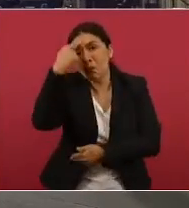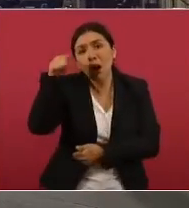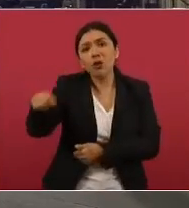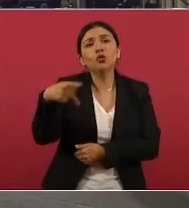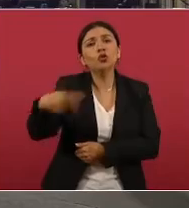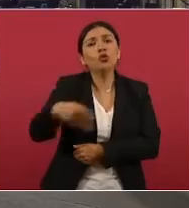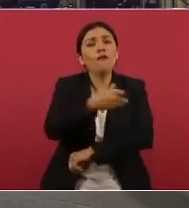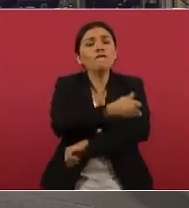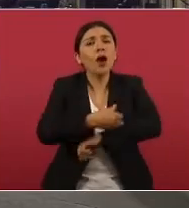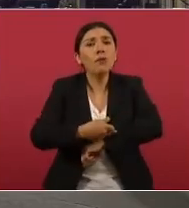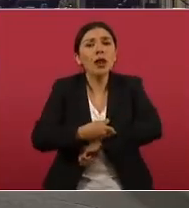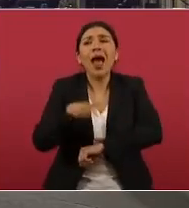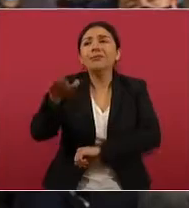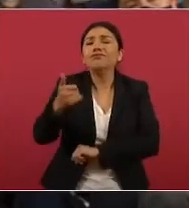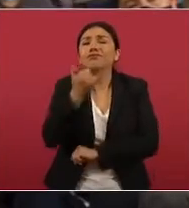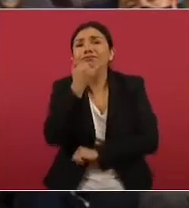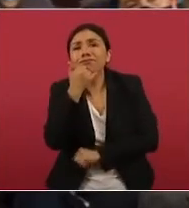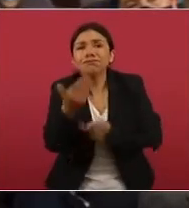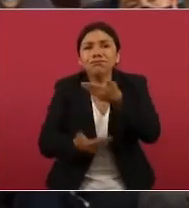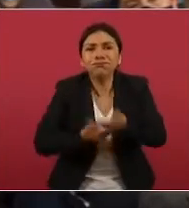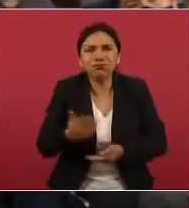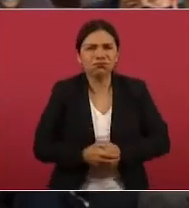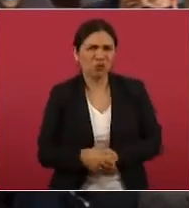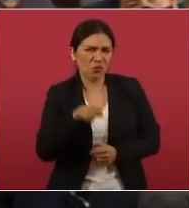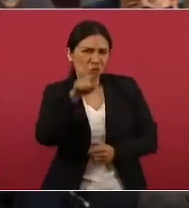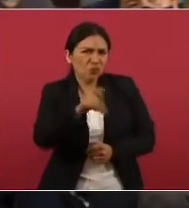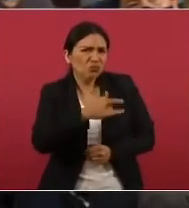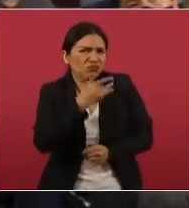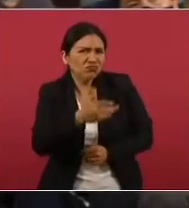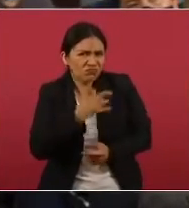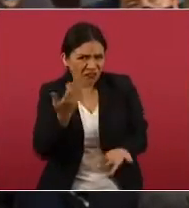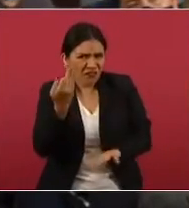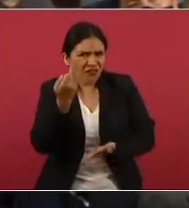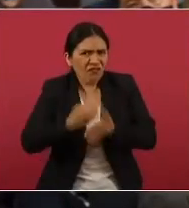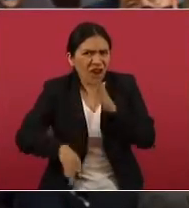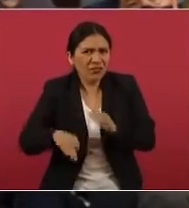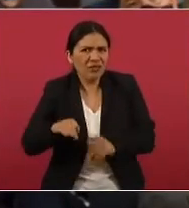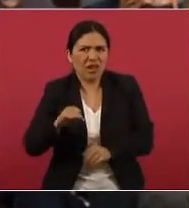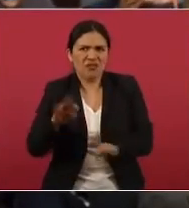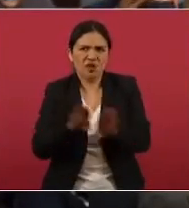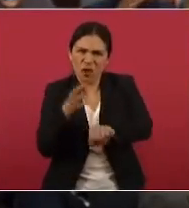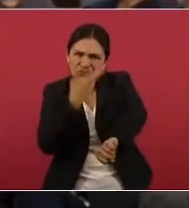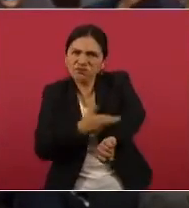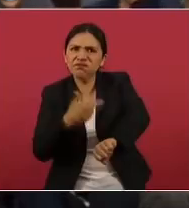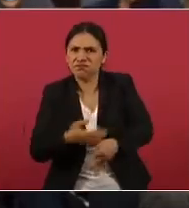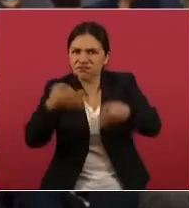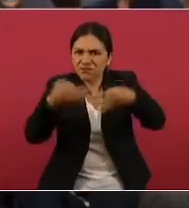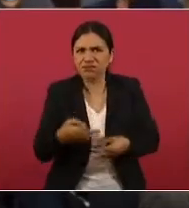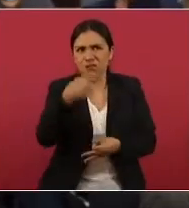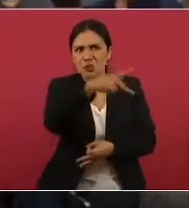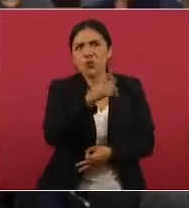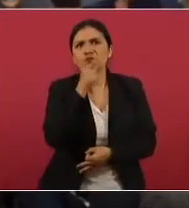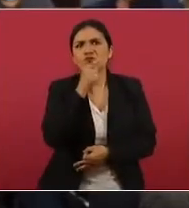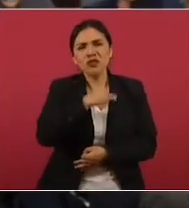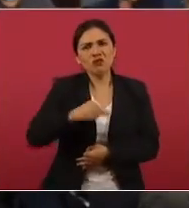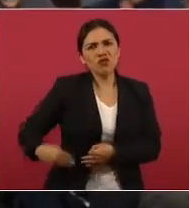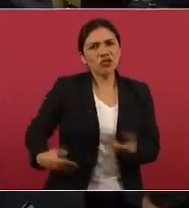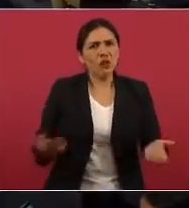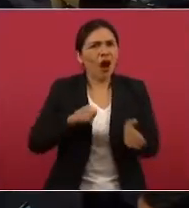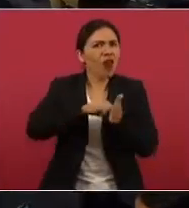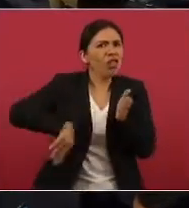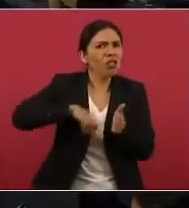de este joven. Desde su punto de vista, ¿no hay una omisión de las autoridades municipales en este caso?